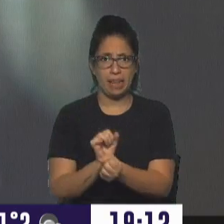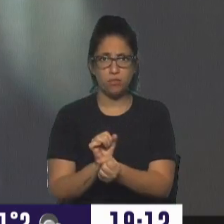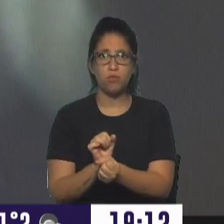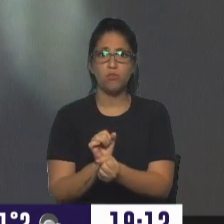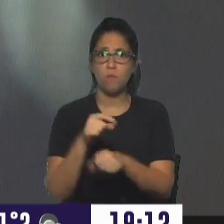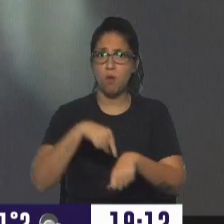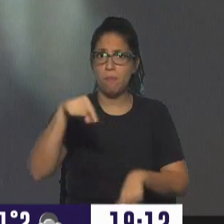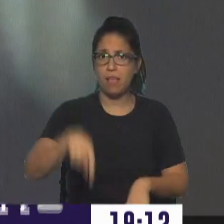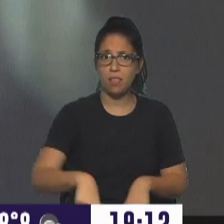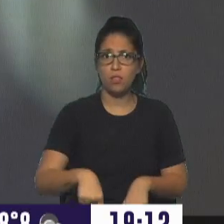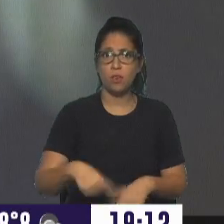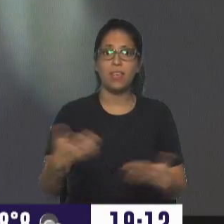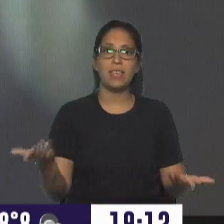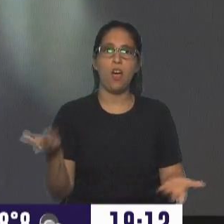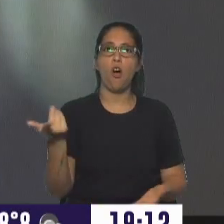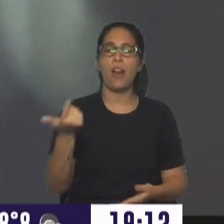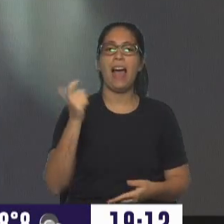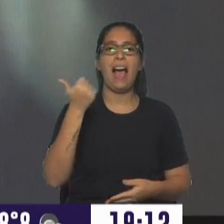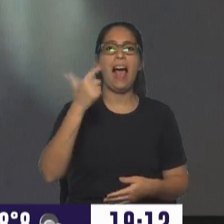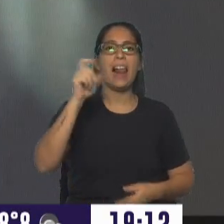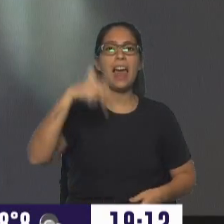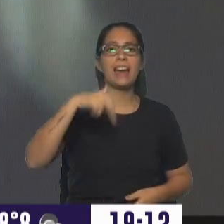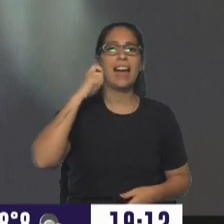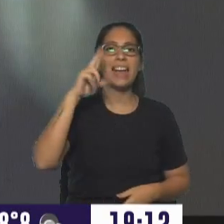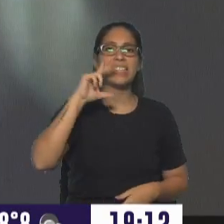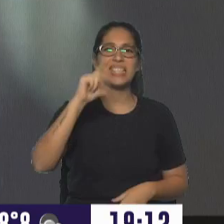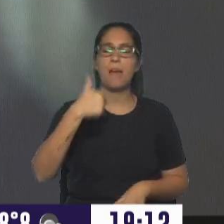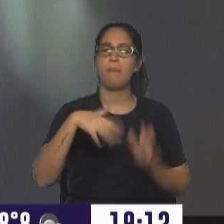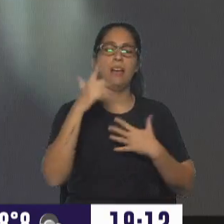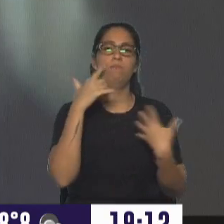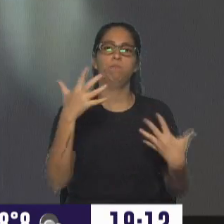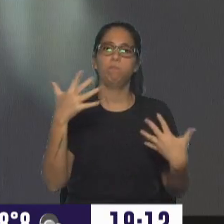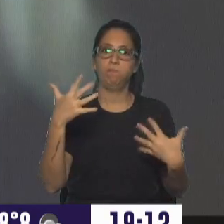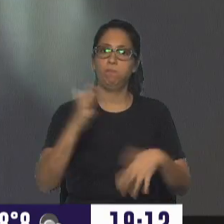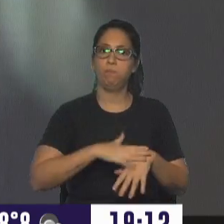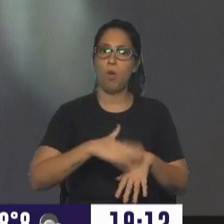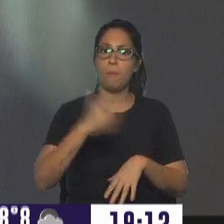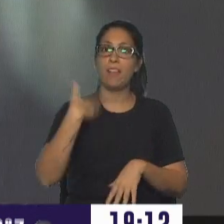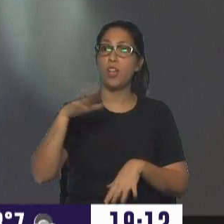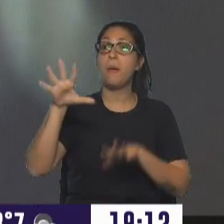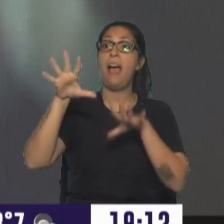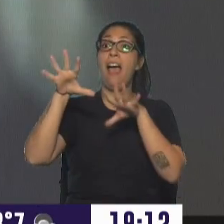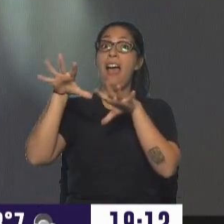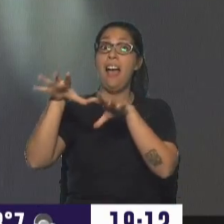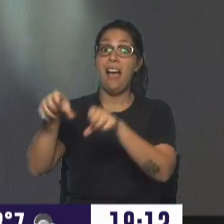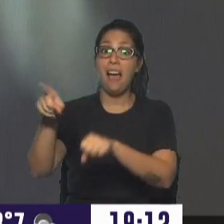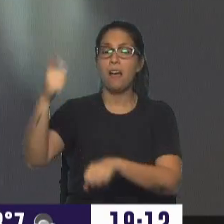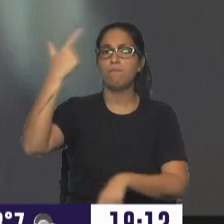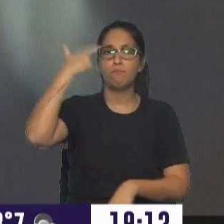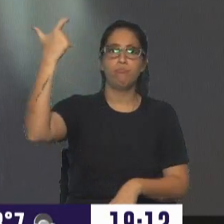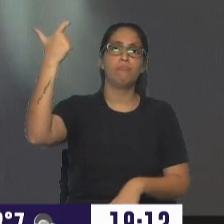en este momento. Y el caso de Alan García, que por supuesto es el más emblemático, porque al momento en el que lo iban a detener decide